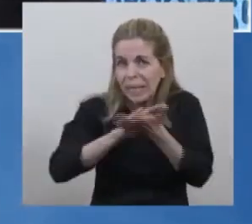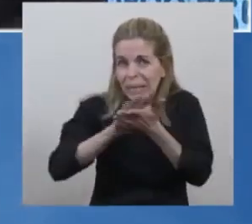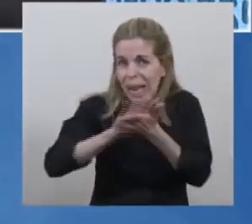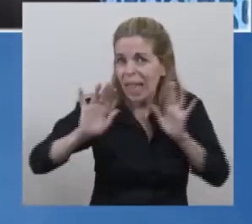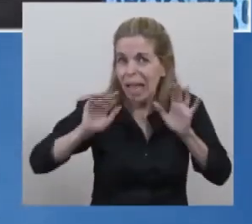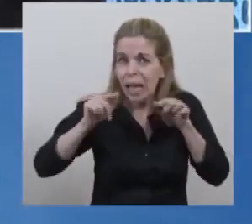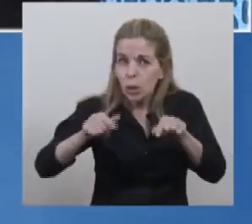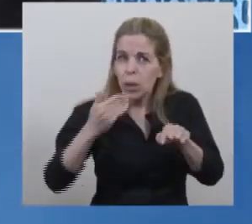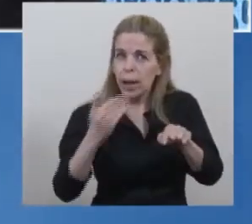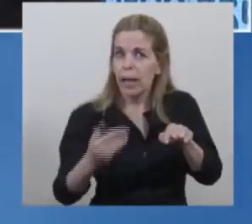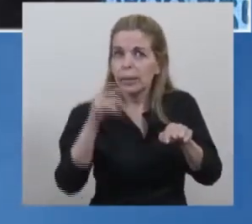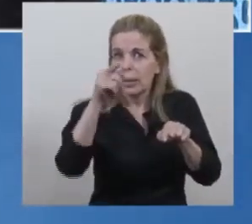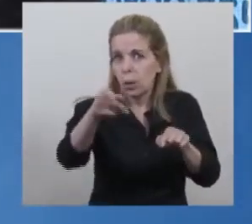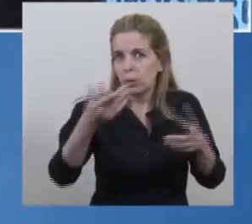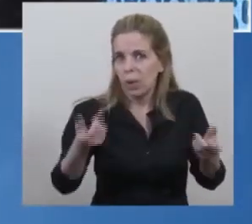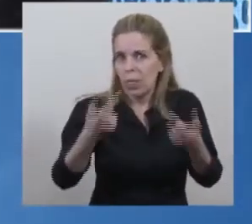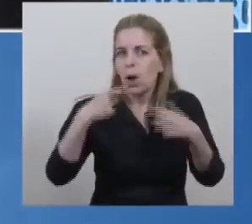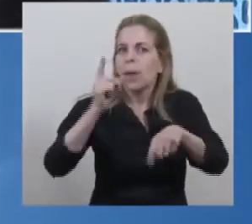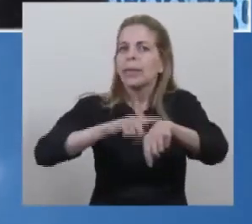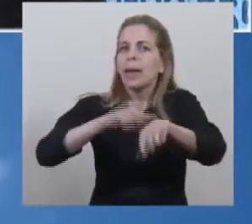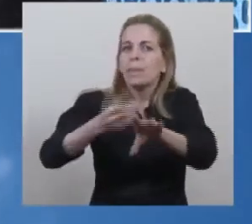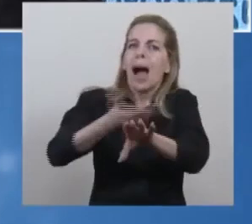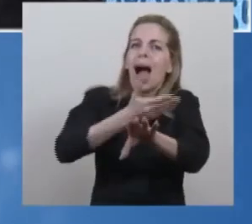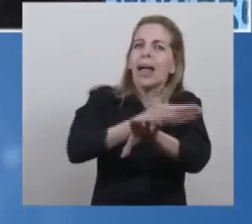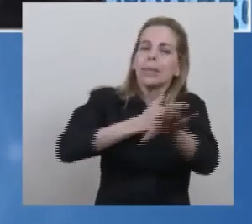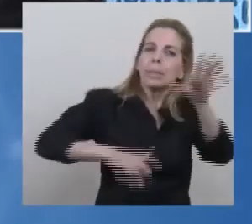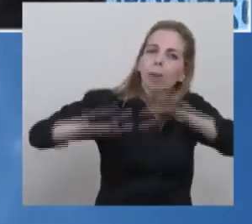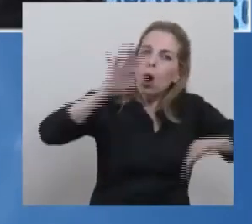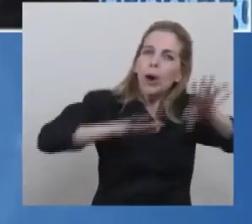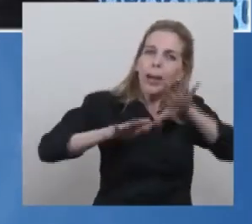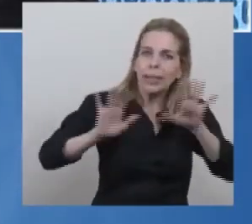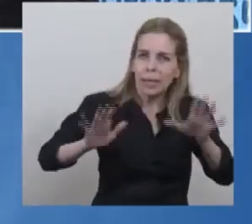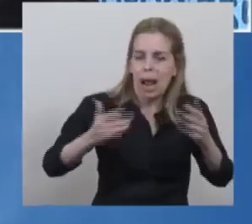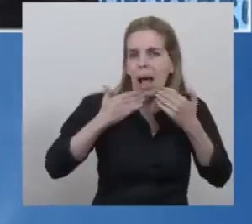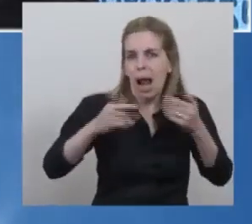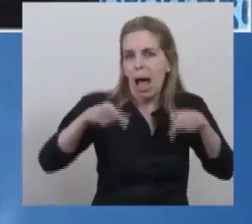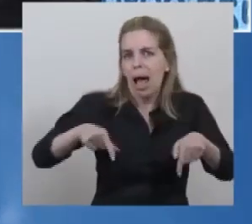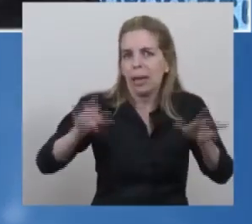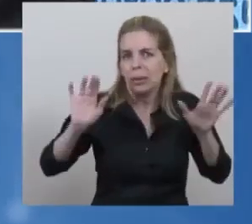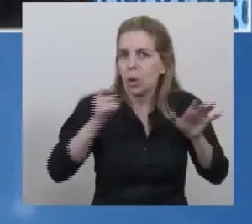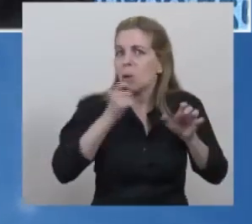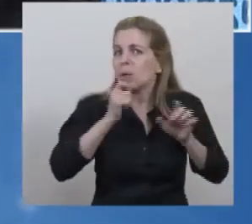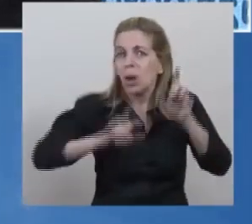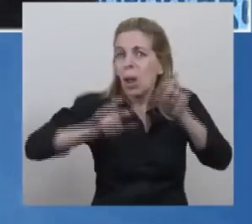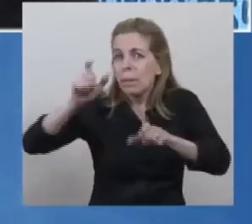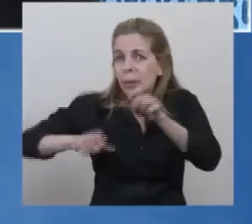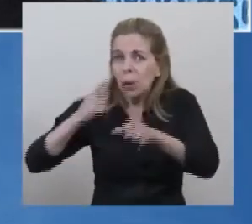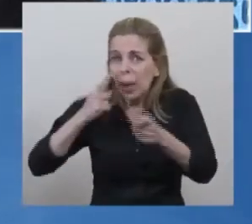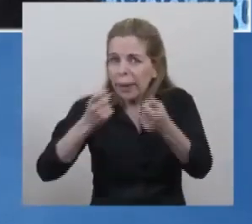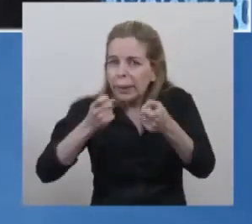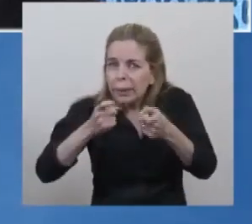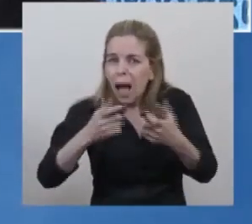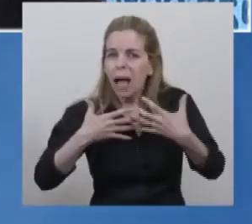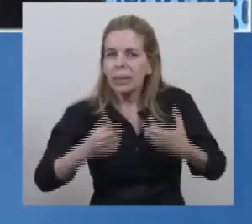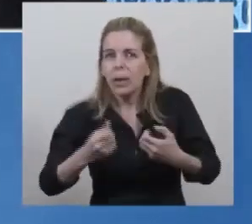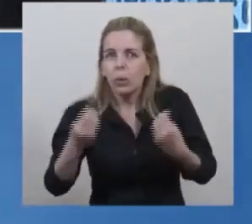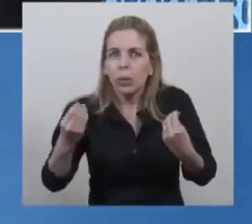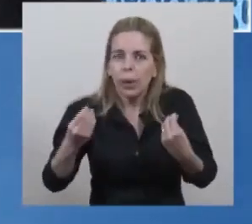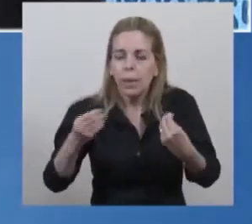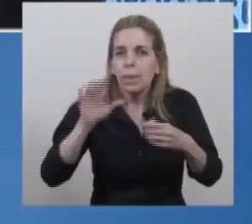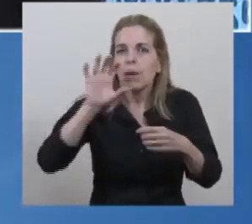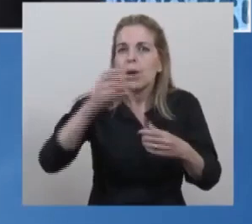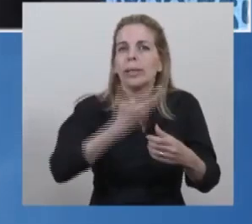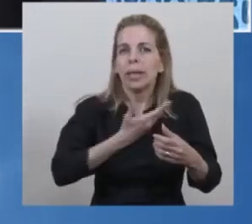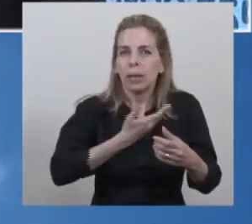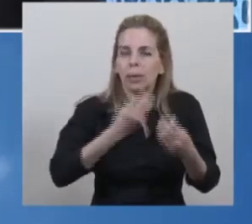hacer y hoy se están utilizando y toda esa gente no hubiese tenido respuesta en la provincia de Santa Fe. Hay muchas